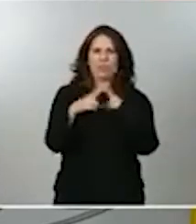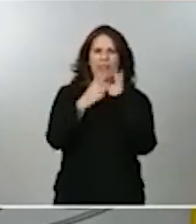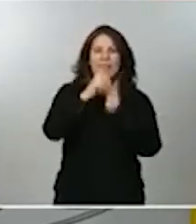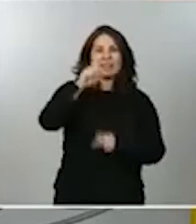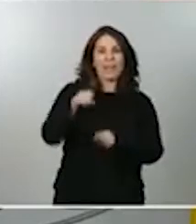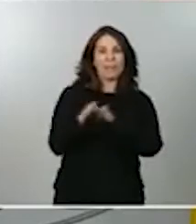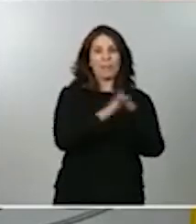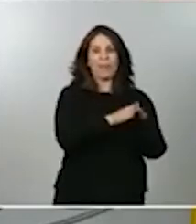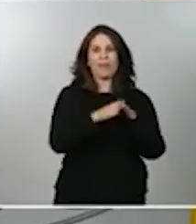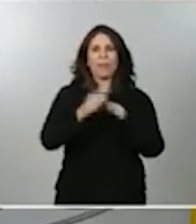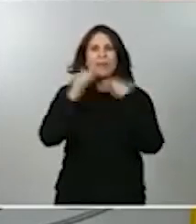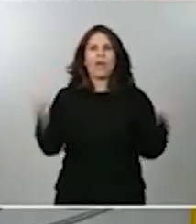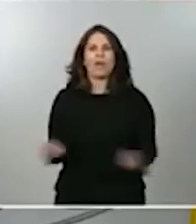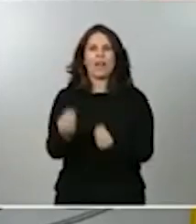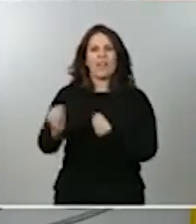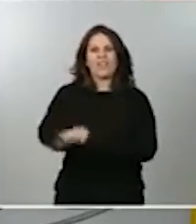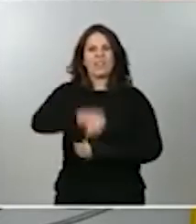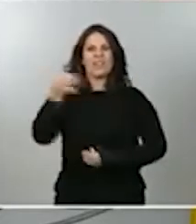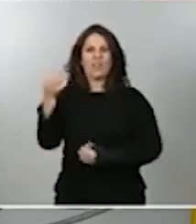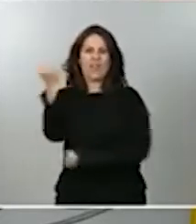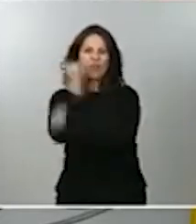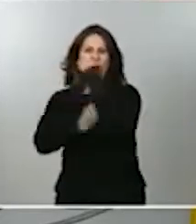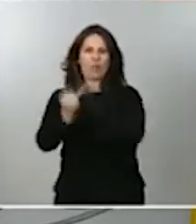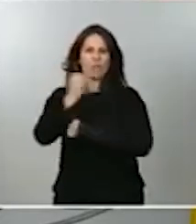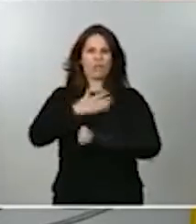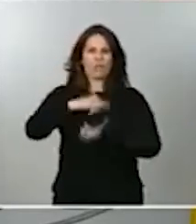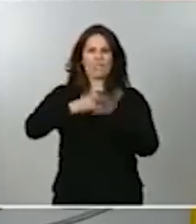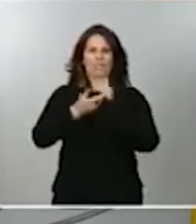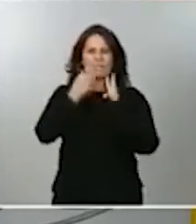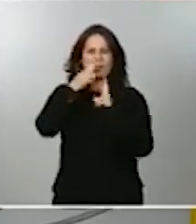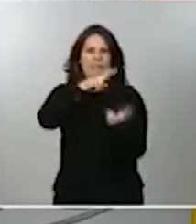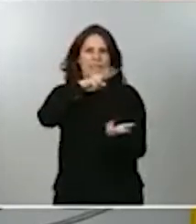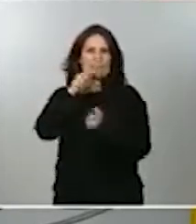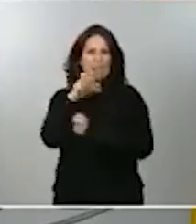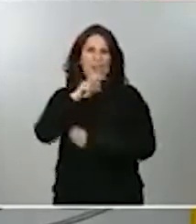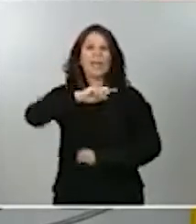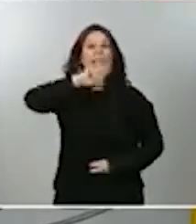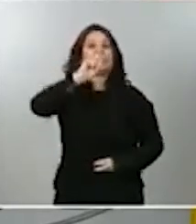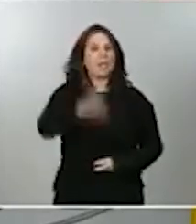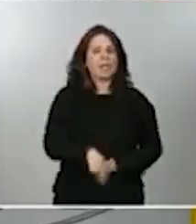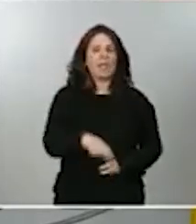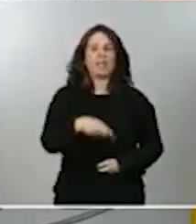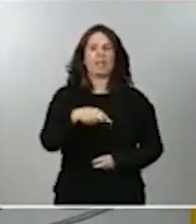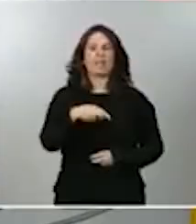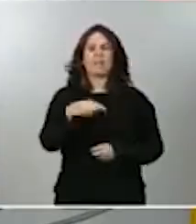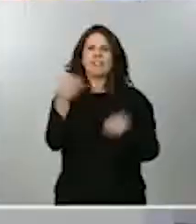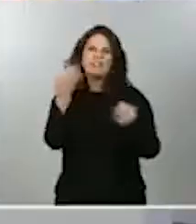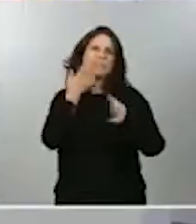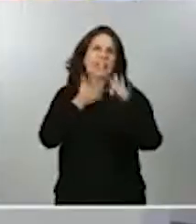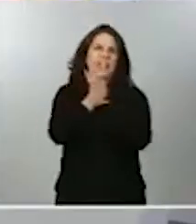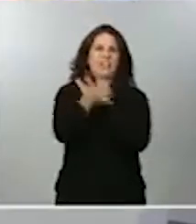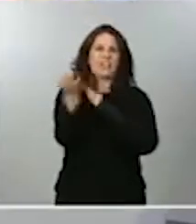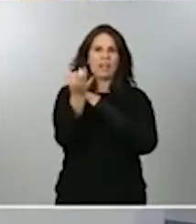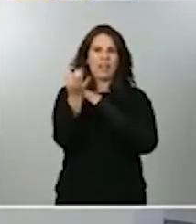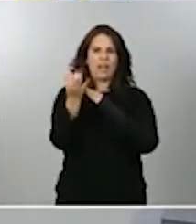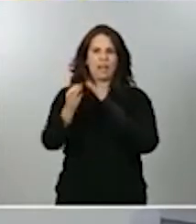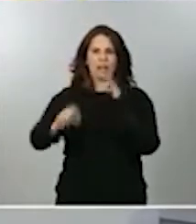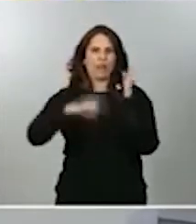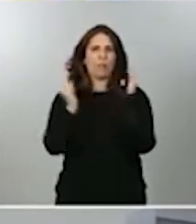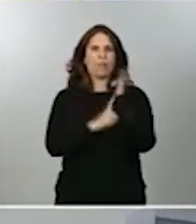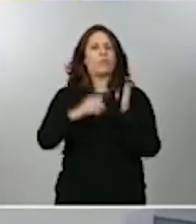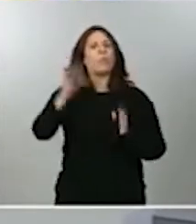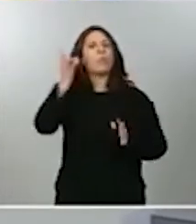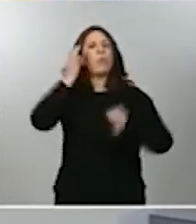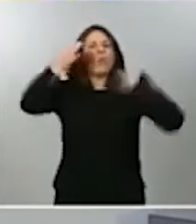económica de nuestro sistema tributario y también de lo que supone la incorporación a pleno rendimiento de la mujer en la vida